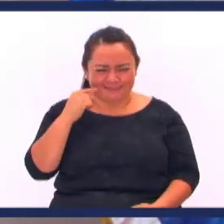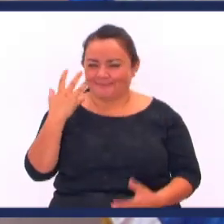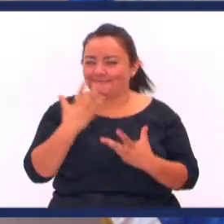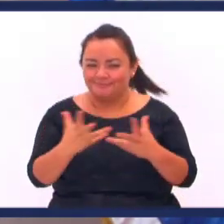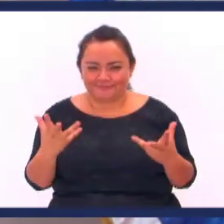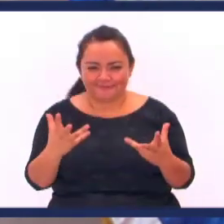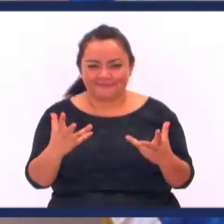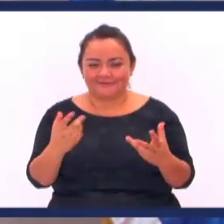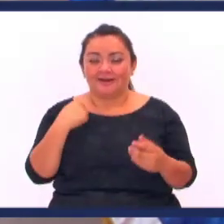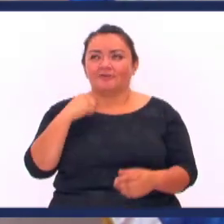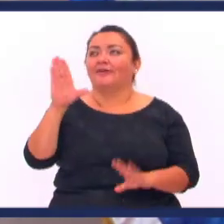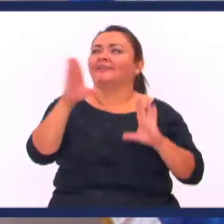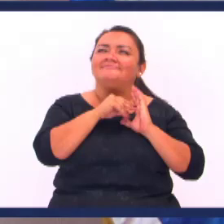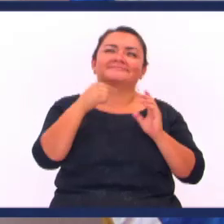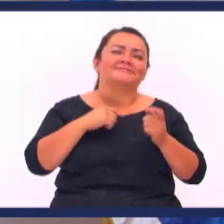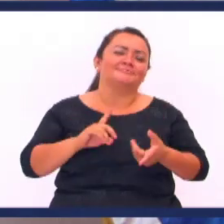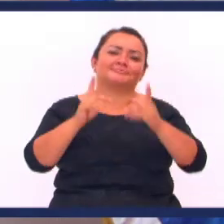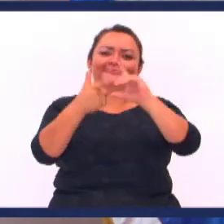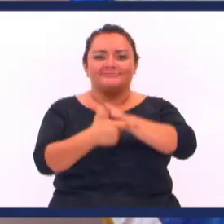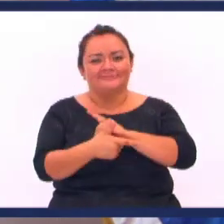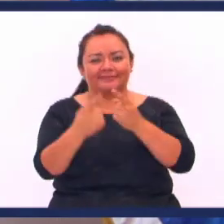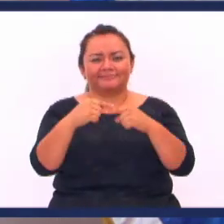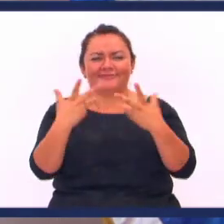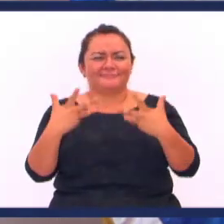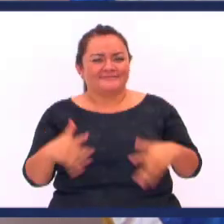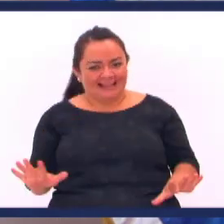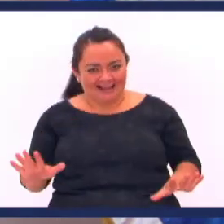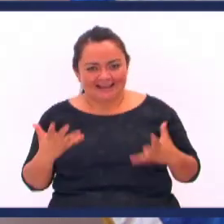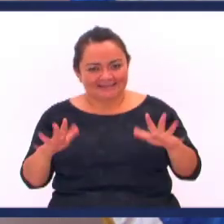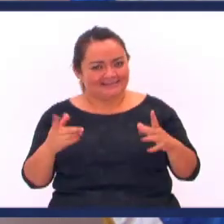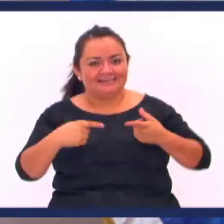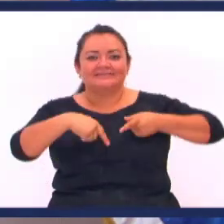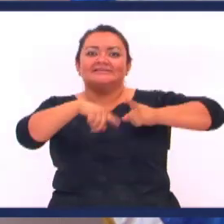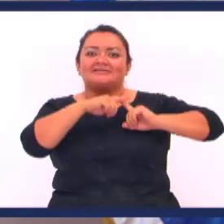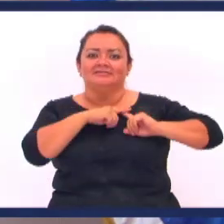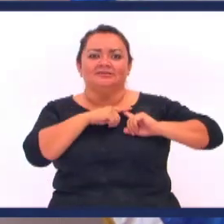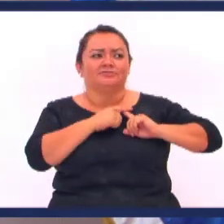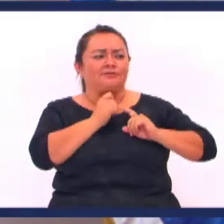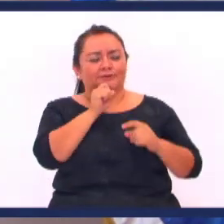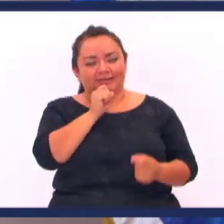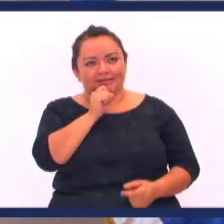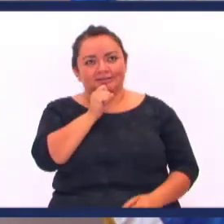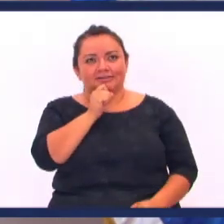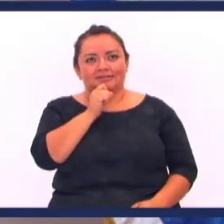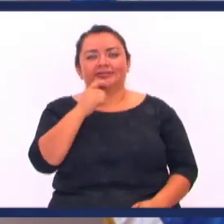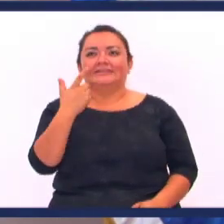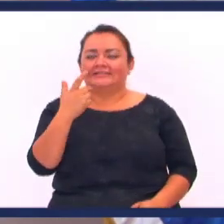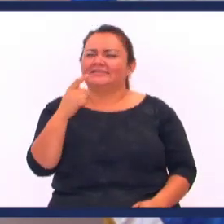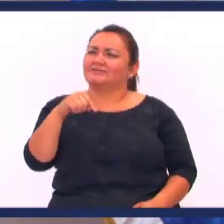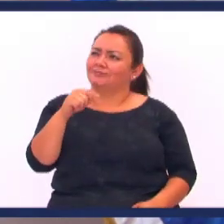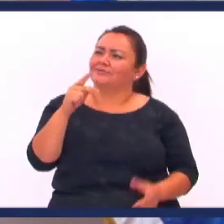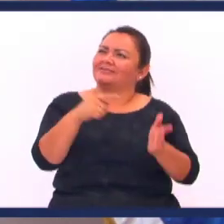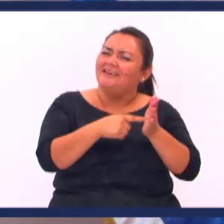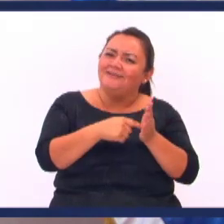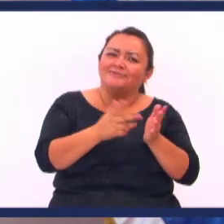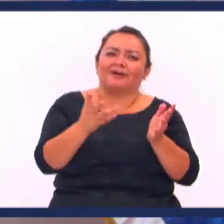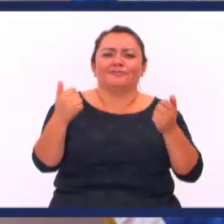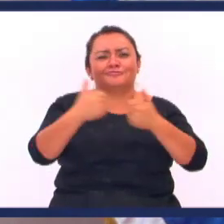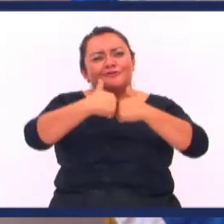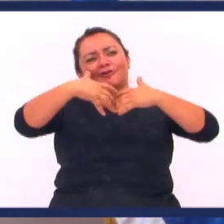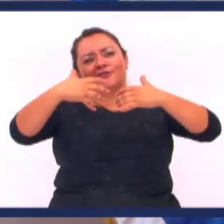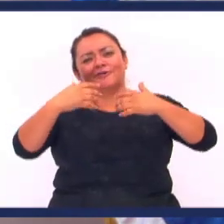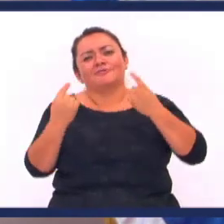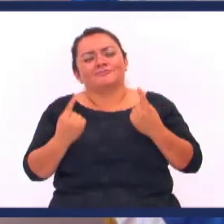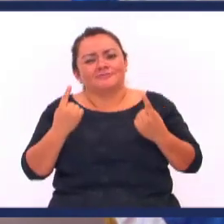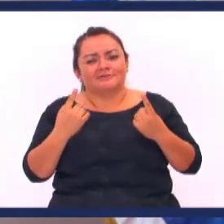Y vine a Cristo Y mi vida Ok Pero cuando ya estamos en Cristo Las tribulaciones cobran Otro sentido ¿Y cuál es?